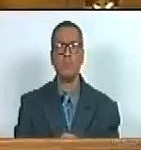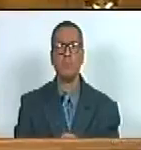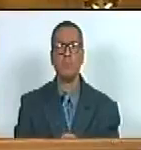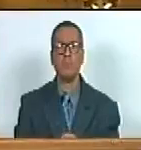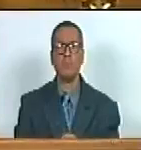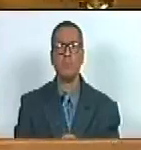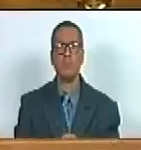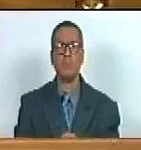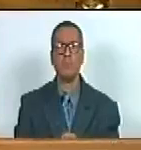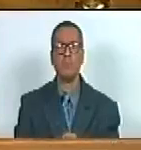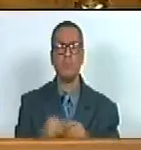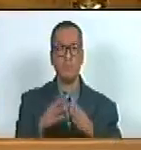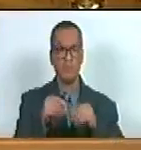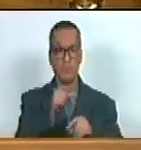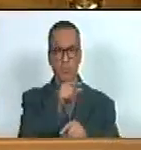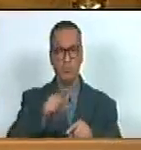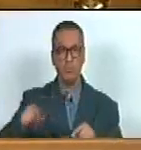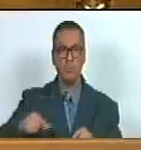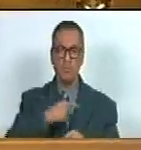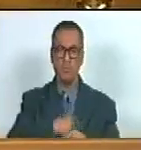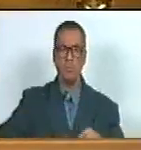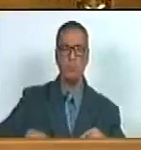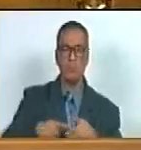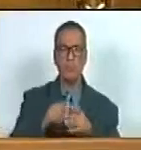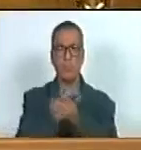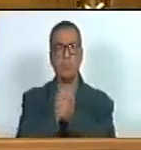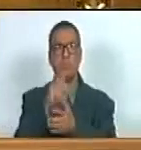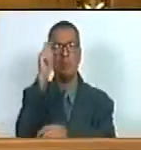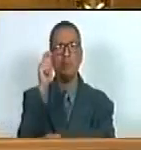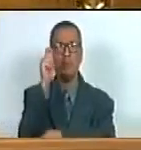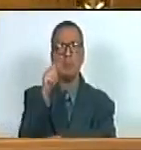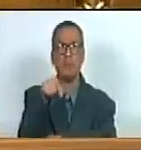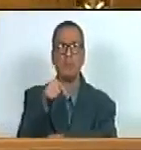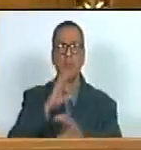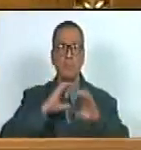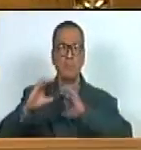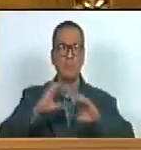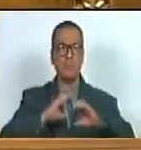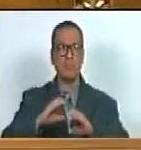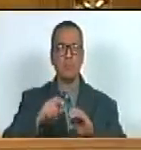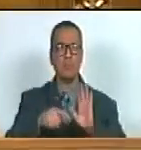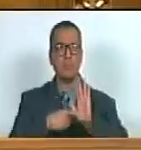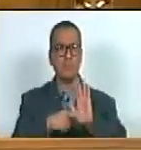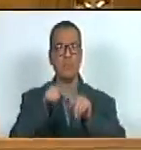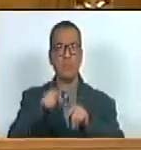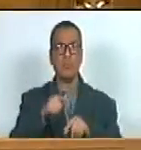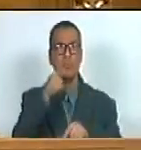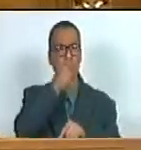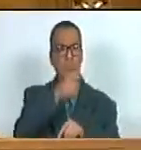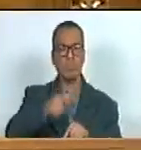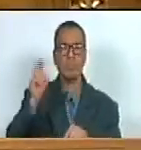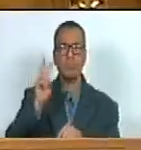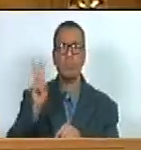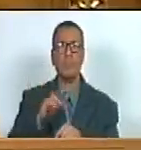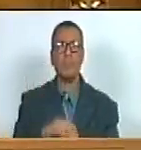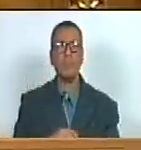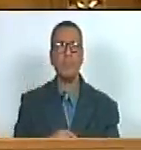señor presidente colegas diputados medios de comunicación presente pueblo de Venezuela